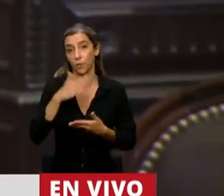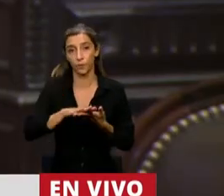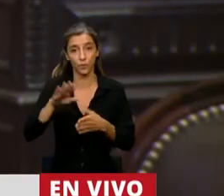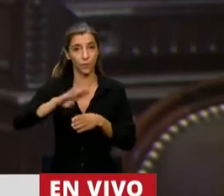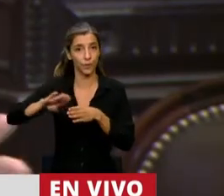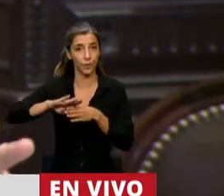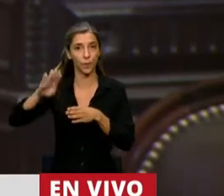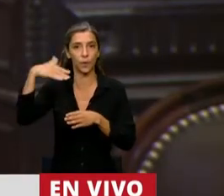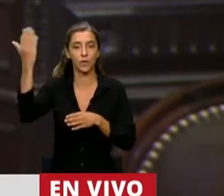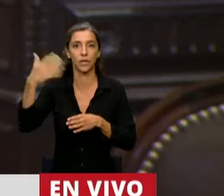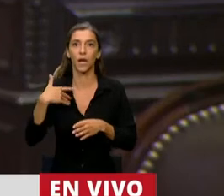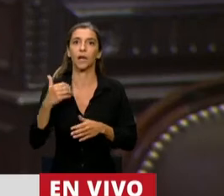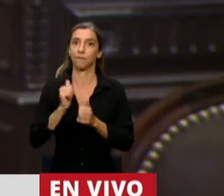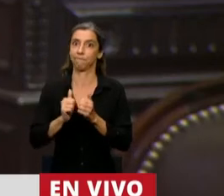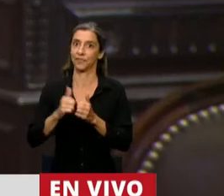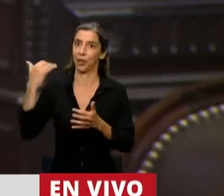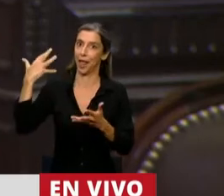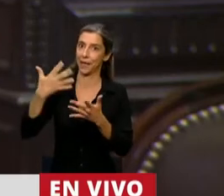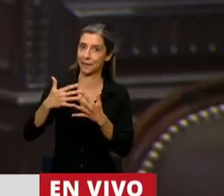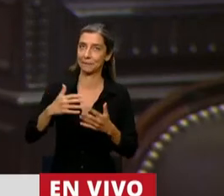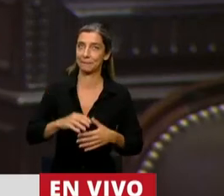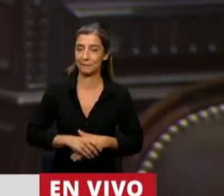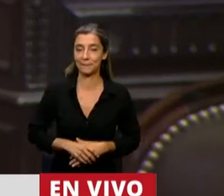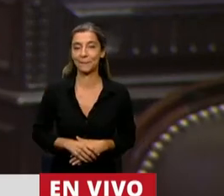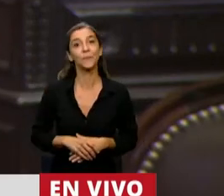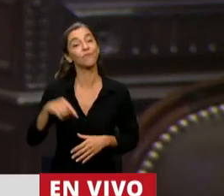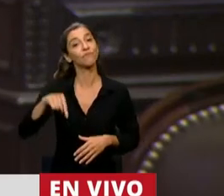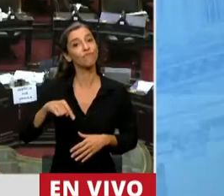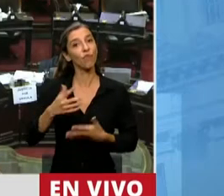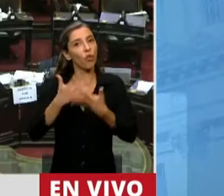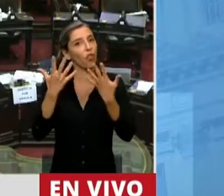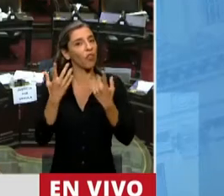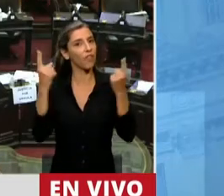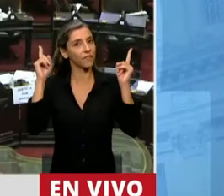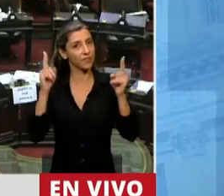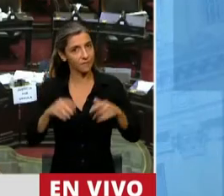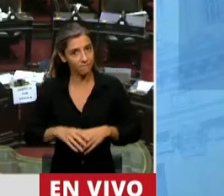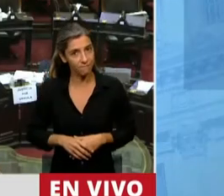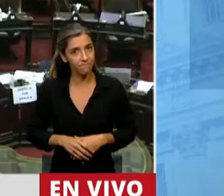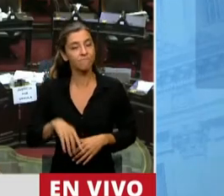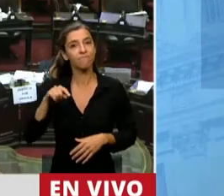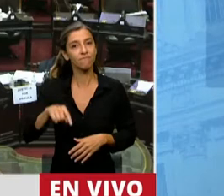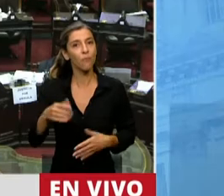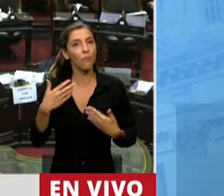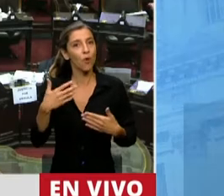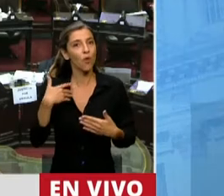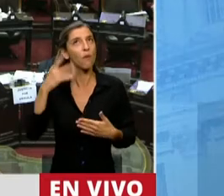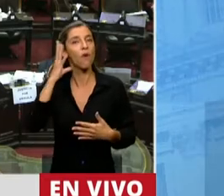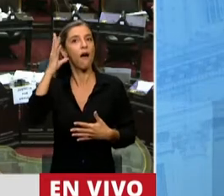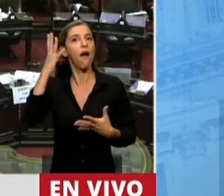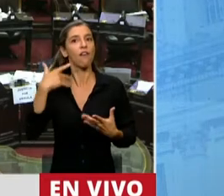Y yo creo que hoy tenemos un día que marca un nuevo camino de la política argentina